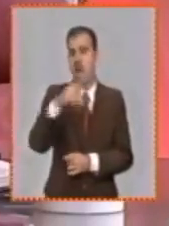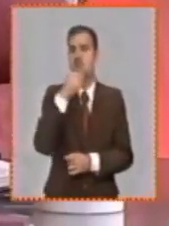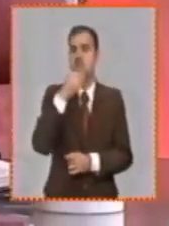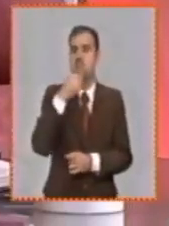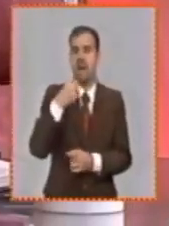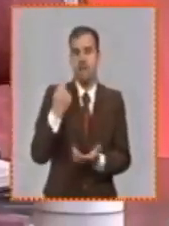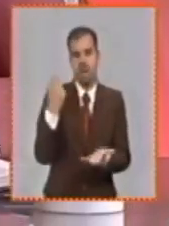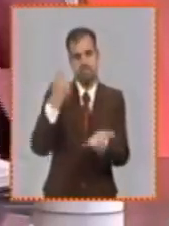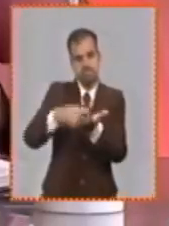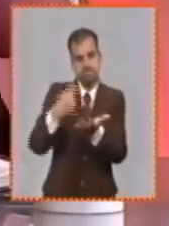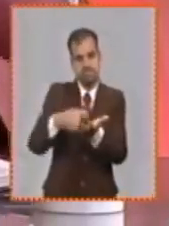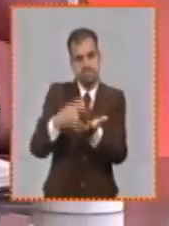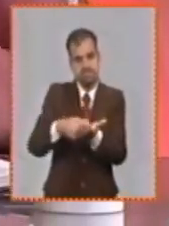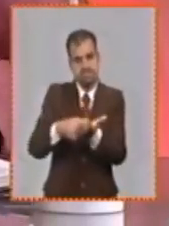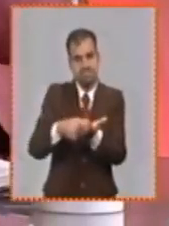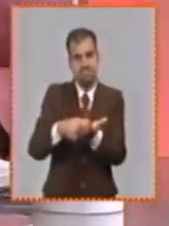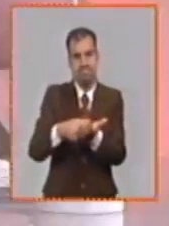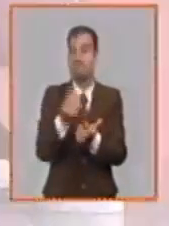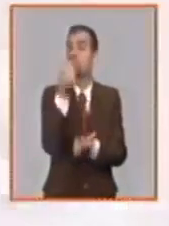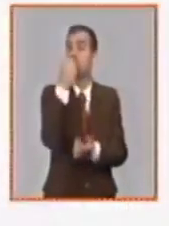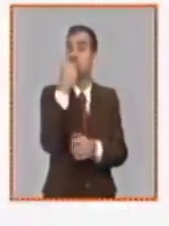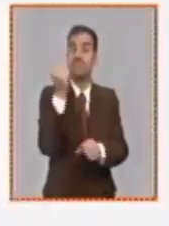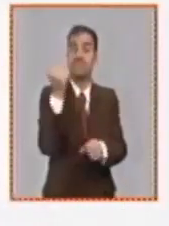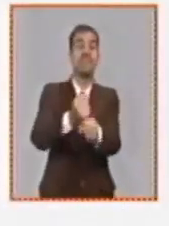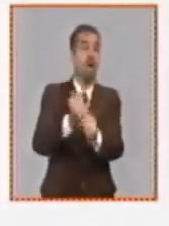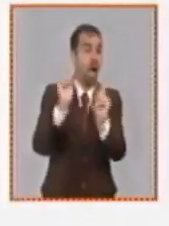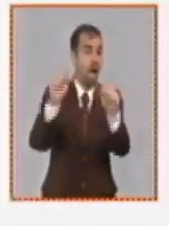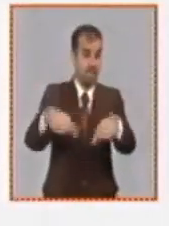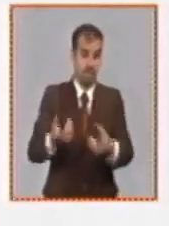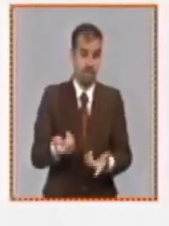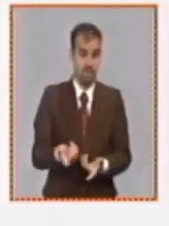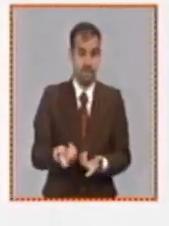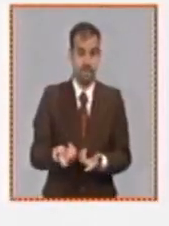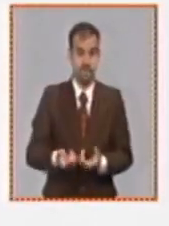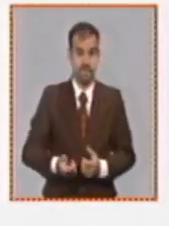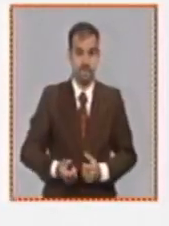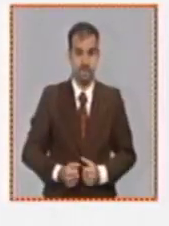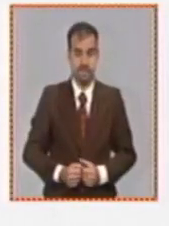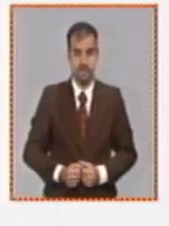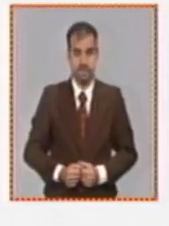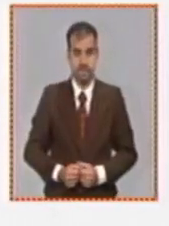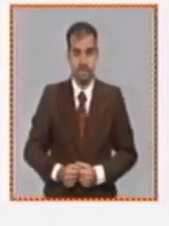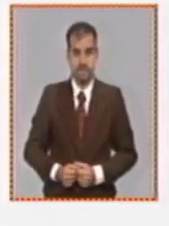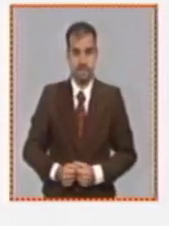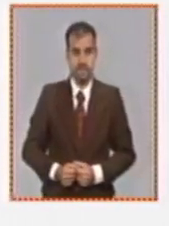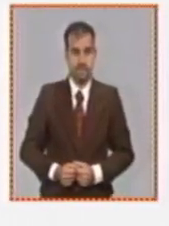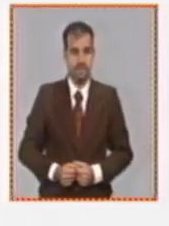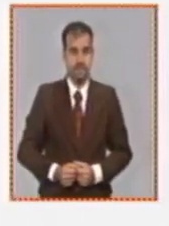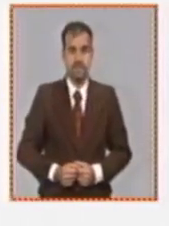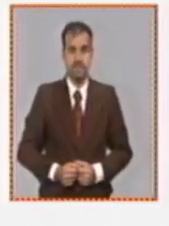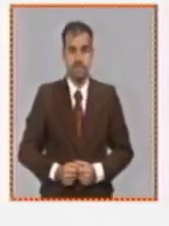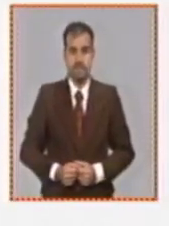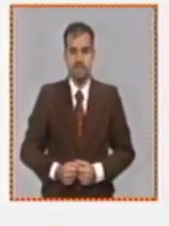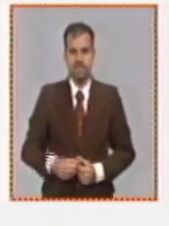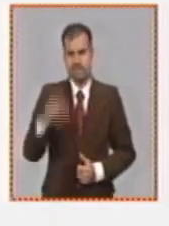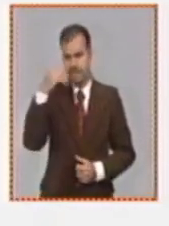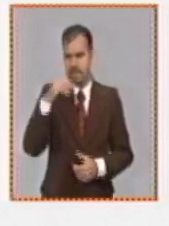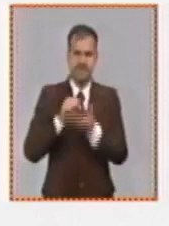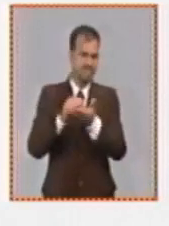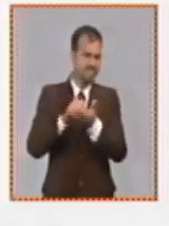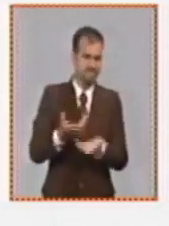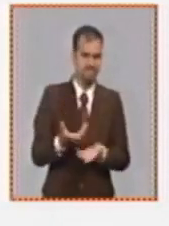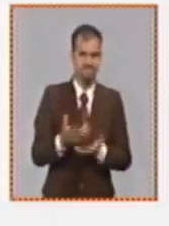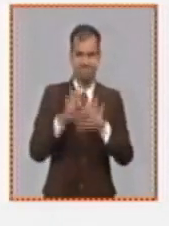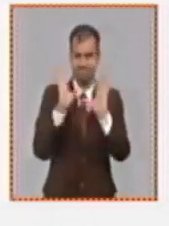sus gastos de comedor obrero en esa canasta de referencia de bienes y servicios